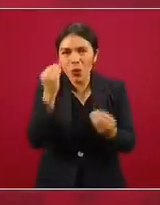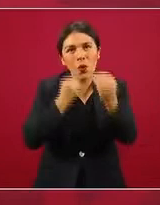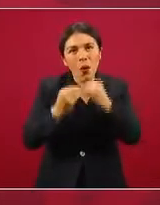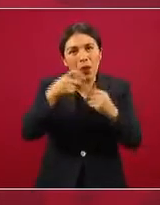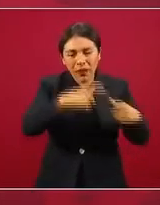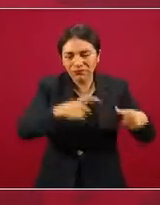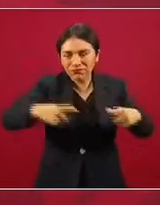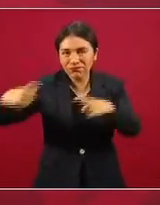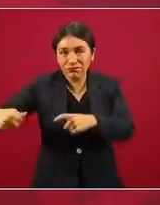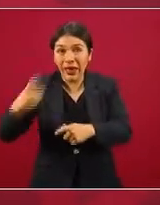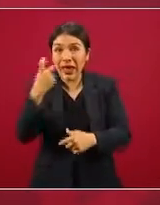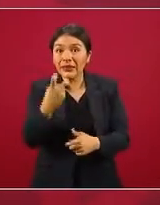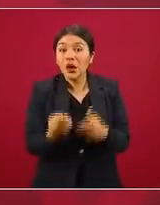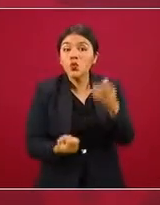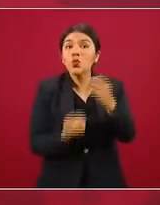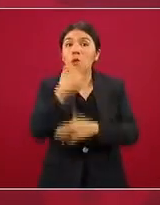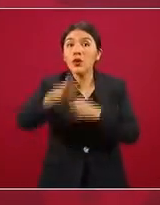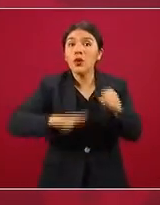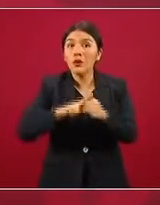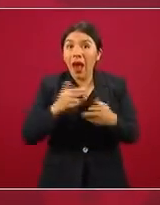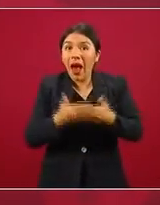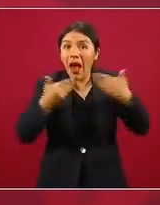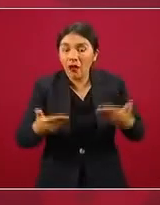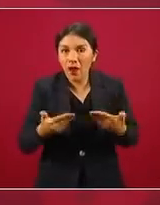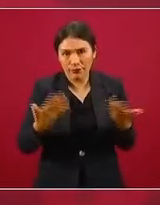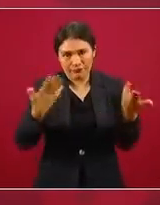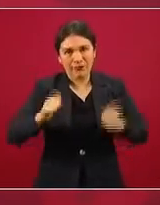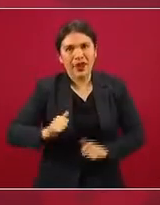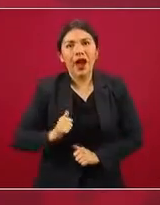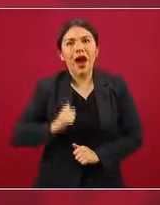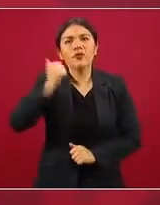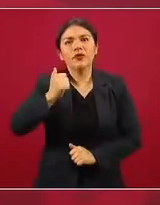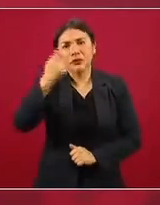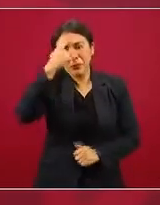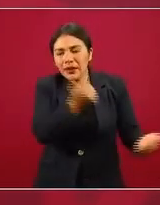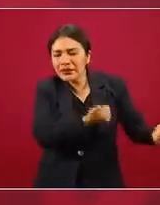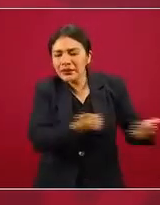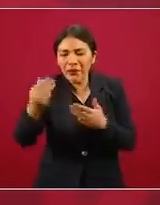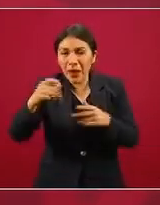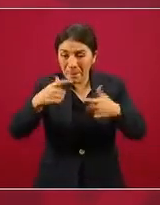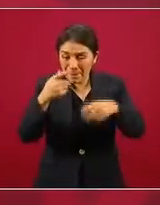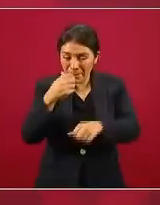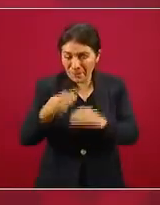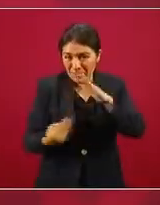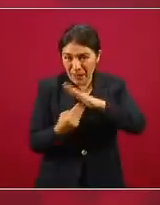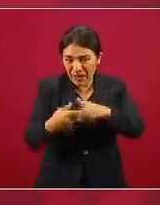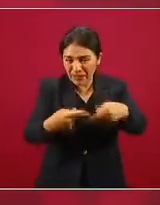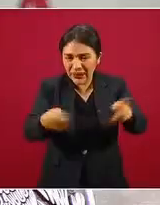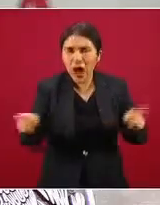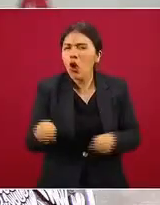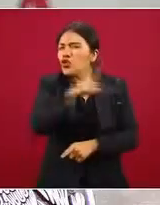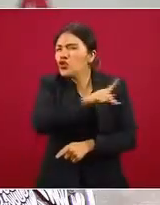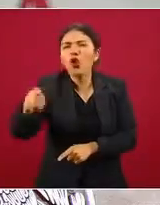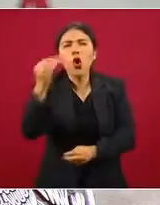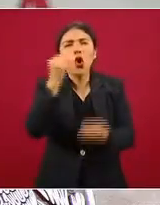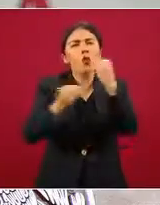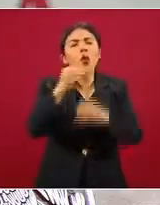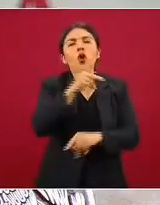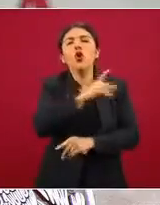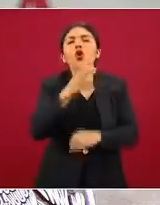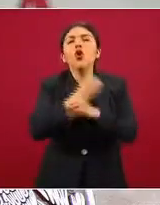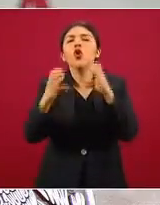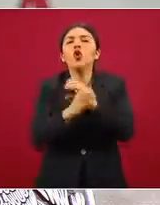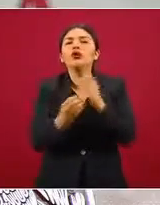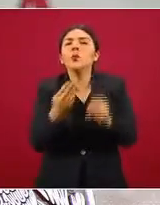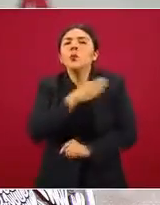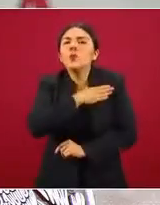en esta nueva normalidad, aprovechemos para llevar cosas buenas, que también tengamos en casa una